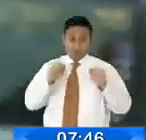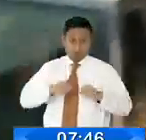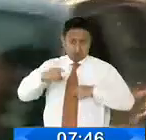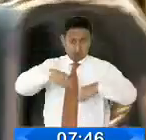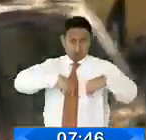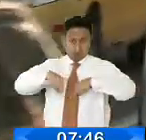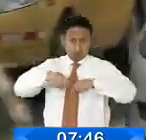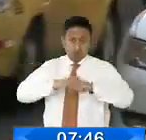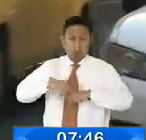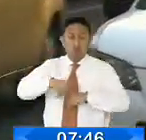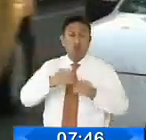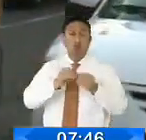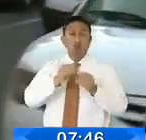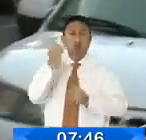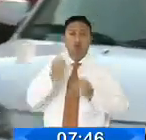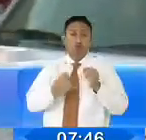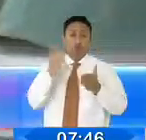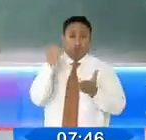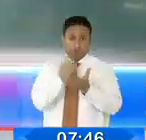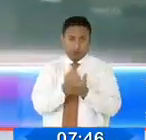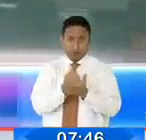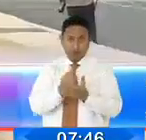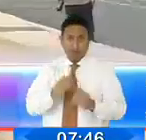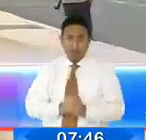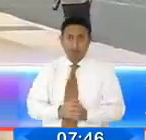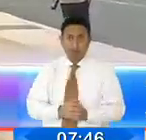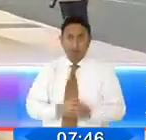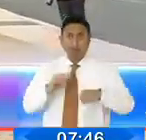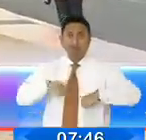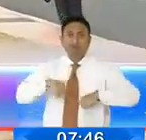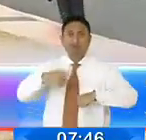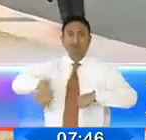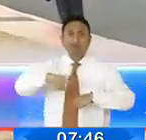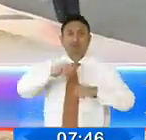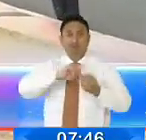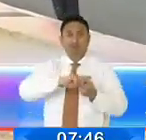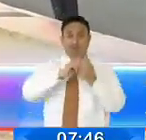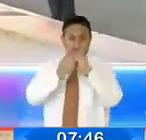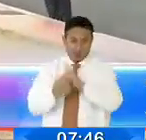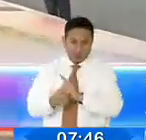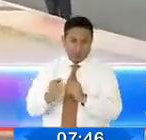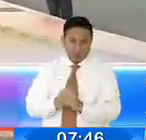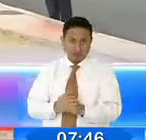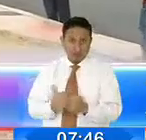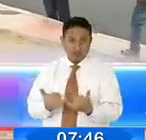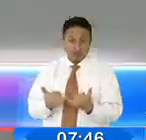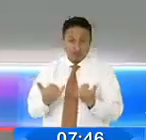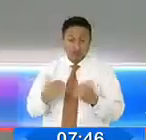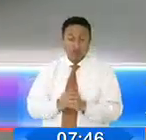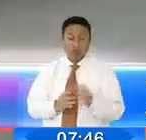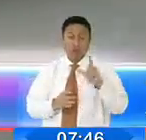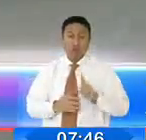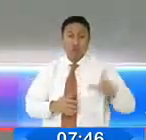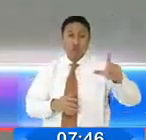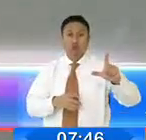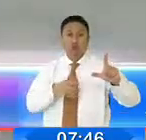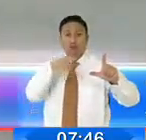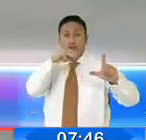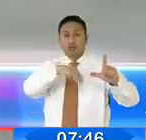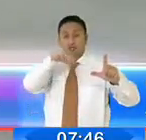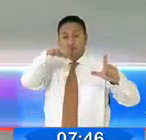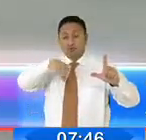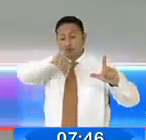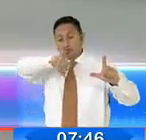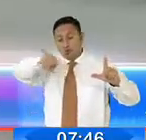de acuerdo al último dígito de la placa modifica su aplicación únicamente para los días lunes, martes,